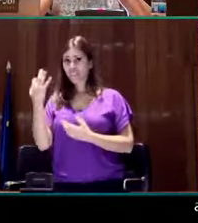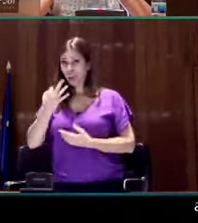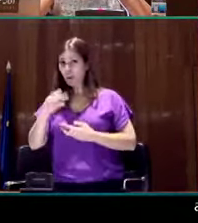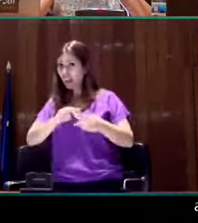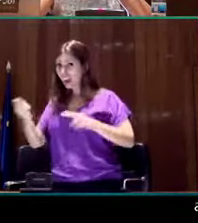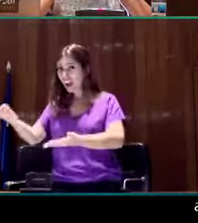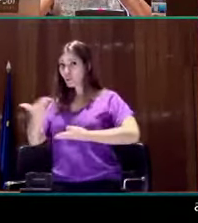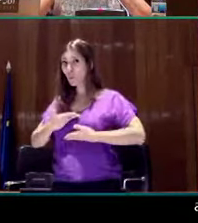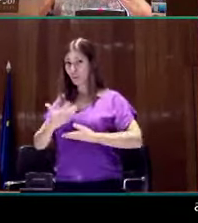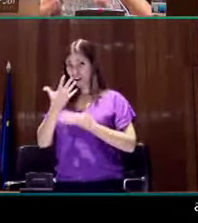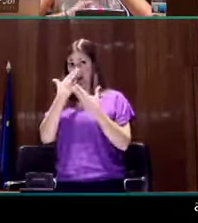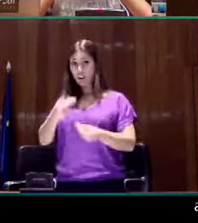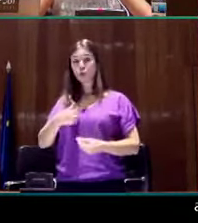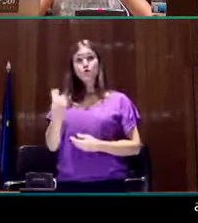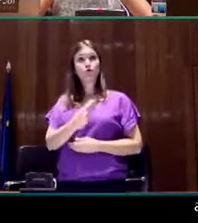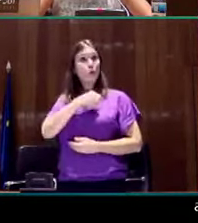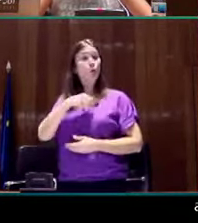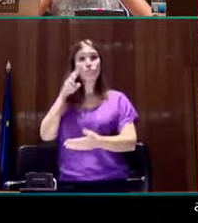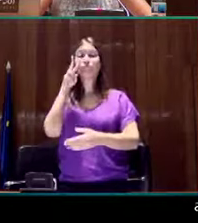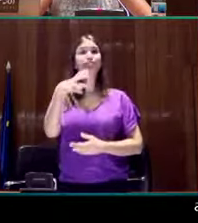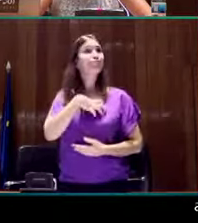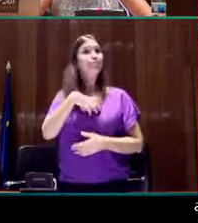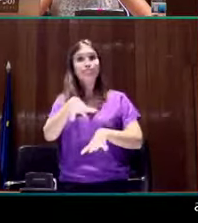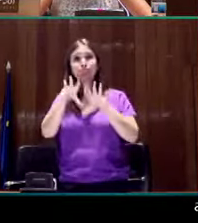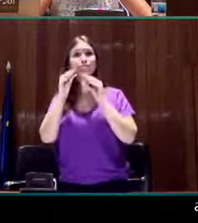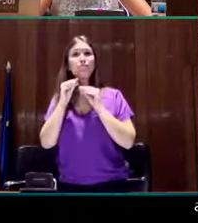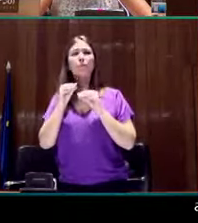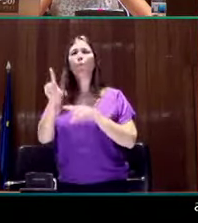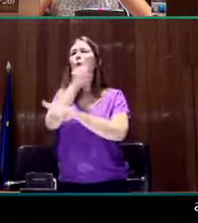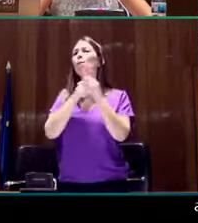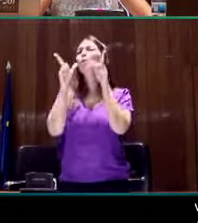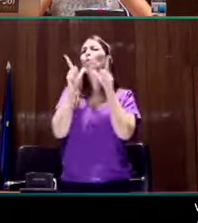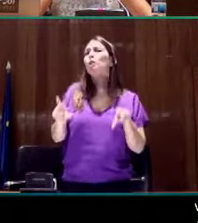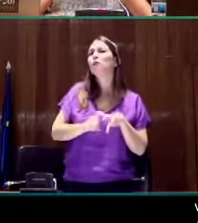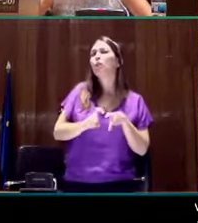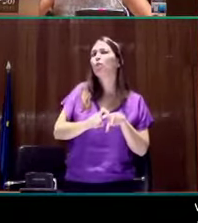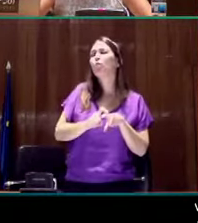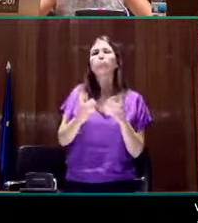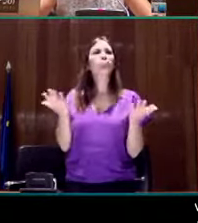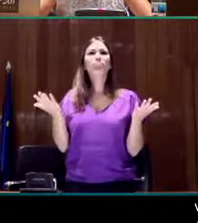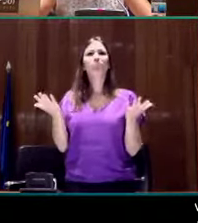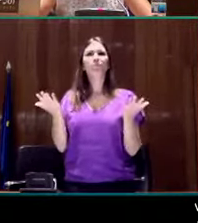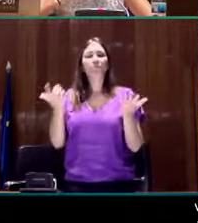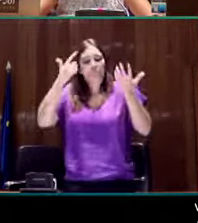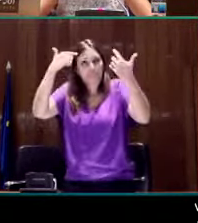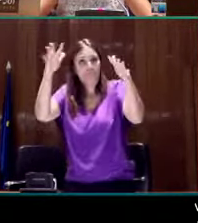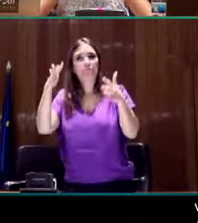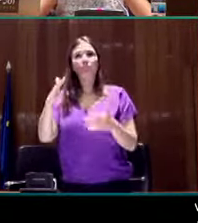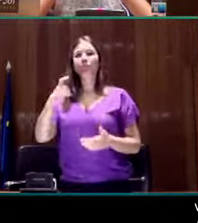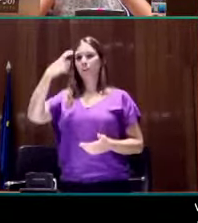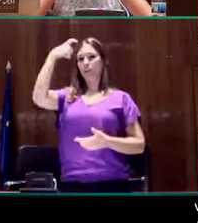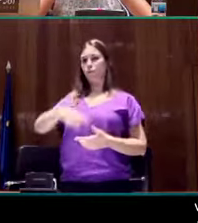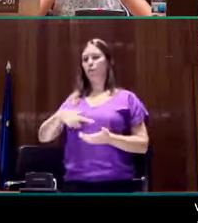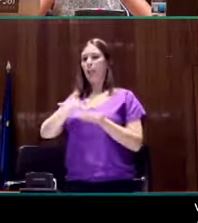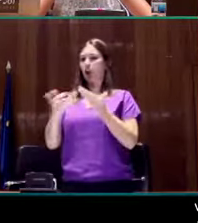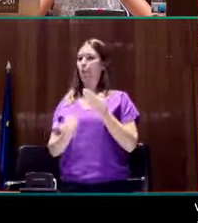realmente mental para poder comprenderlo? ¿Se trata de un problema lingüístico? ¿Y qué ocurriría si alguien tuviese